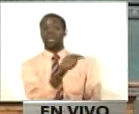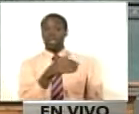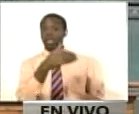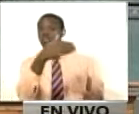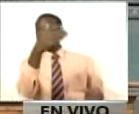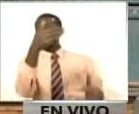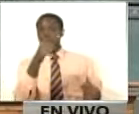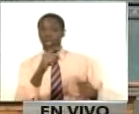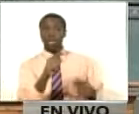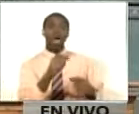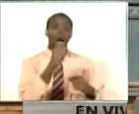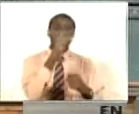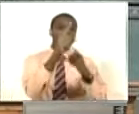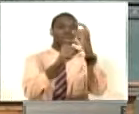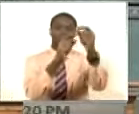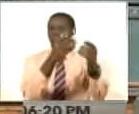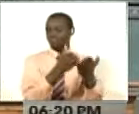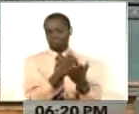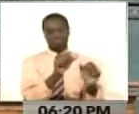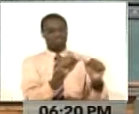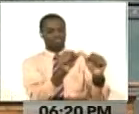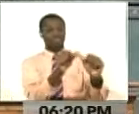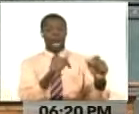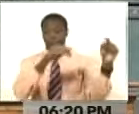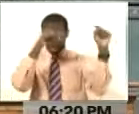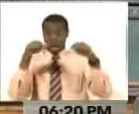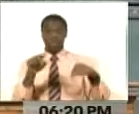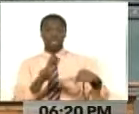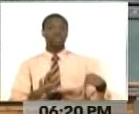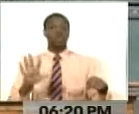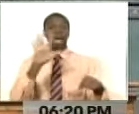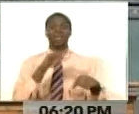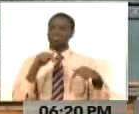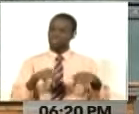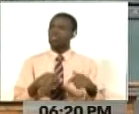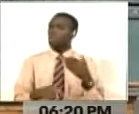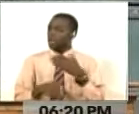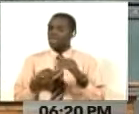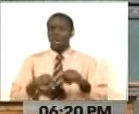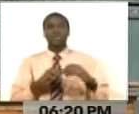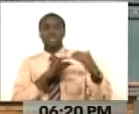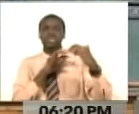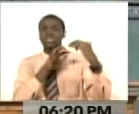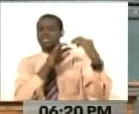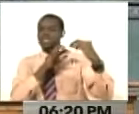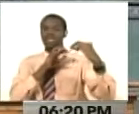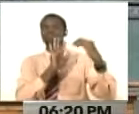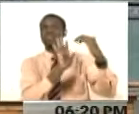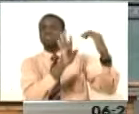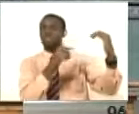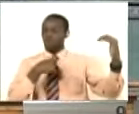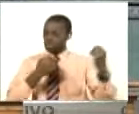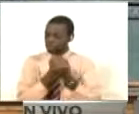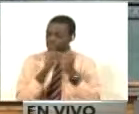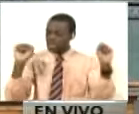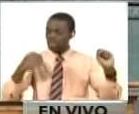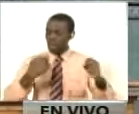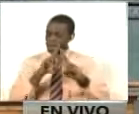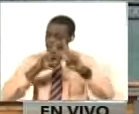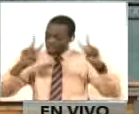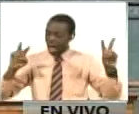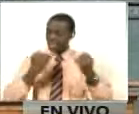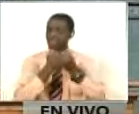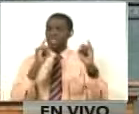porque hoy el pueblo de Venezuela está también librando una batalla por su soberanía, por su paz, por su